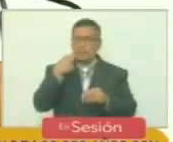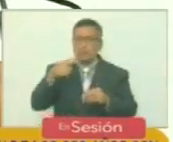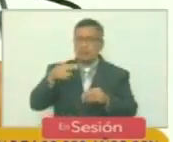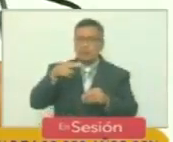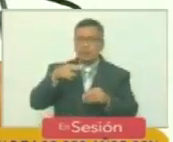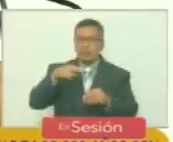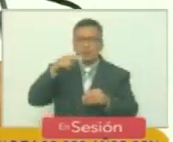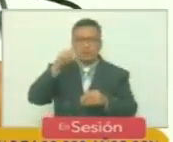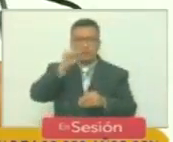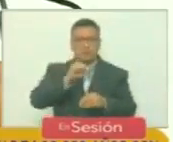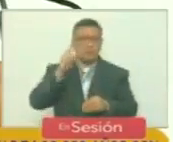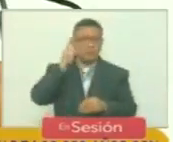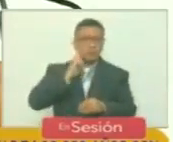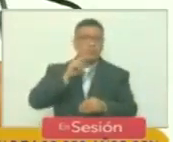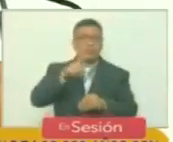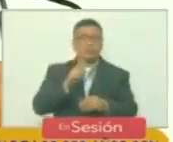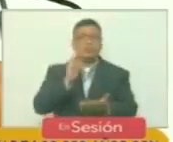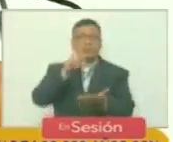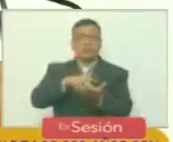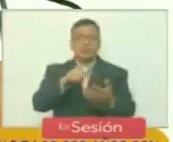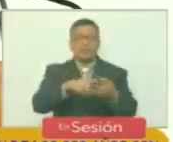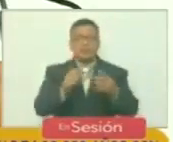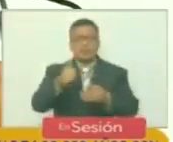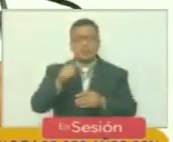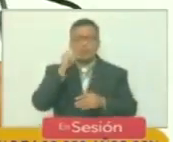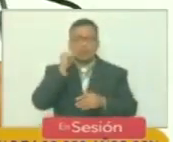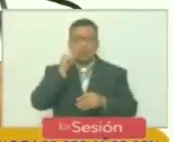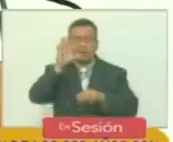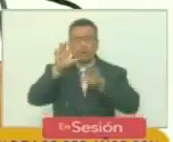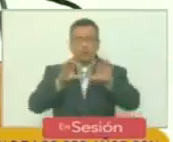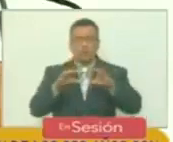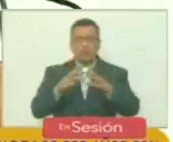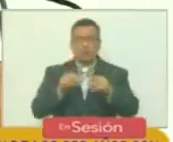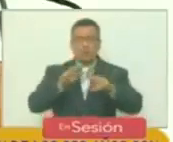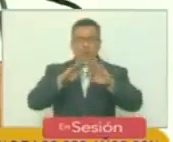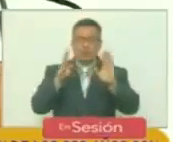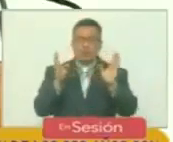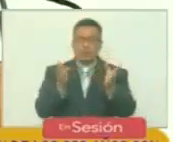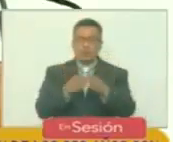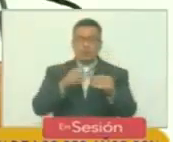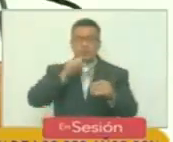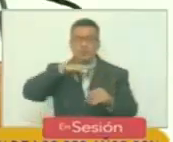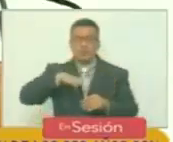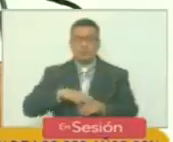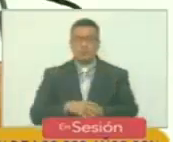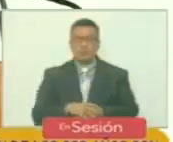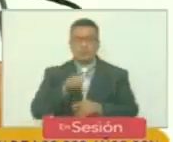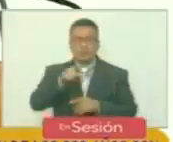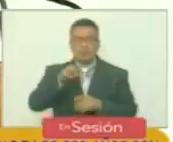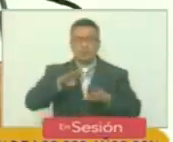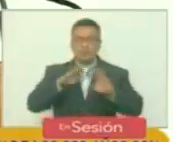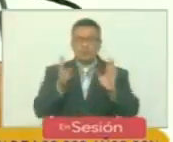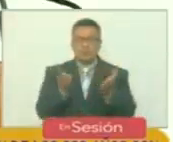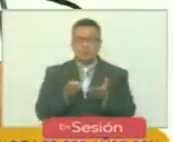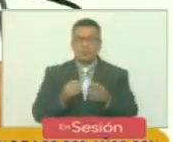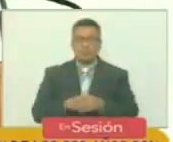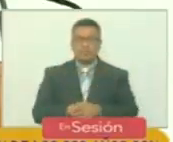Bolívar ser parte de los 10 hombres más universales de la historia de este planeta.